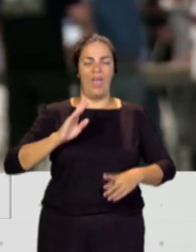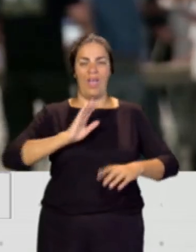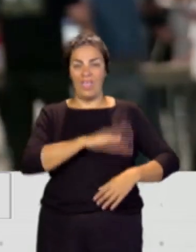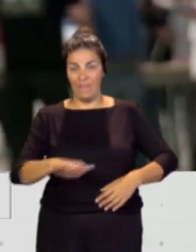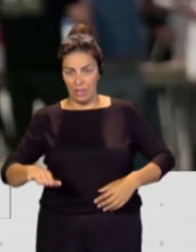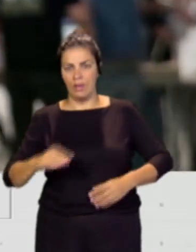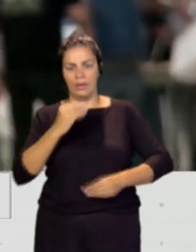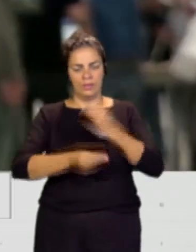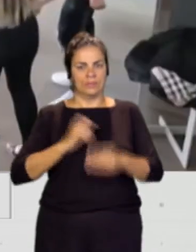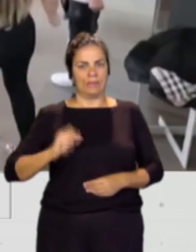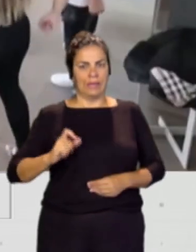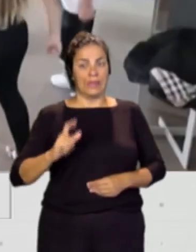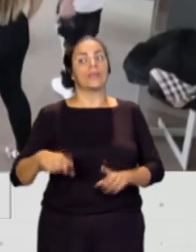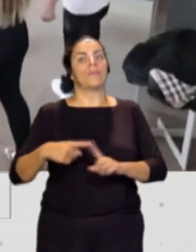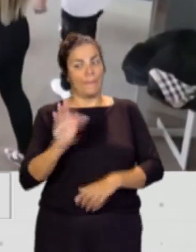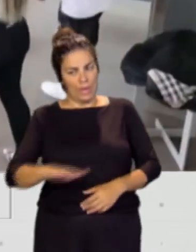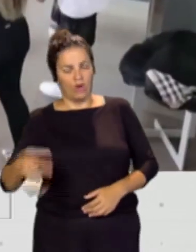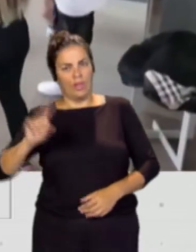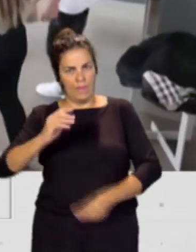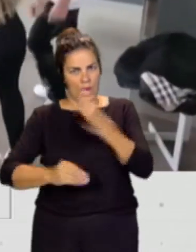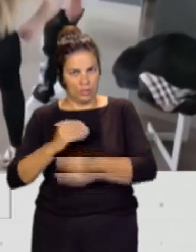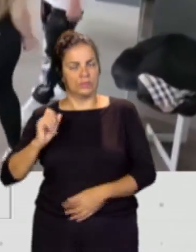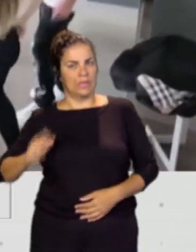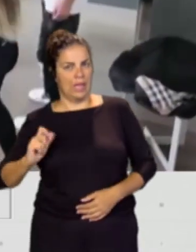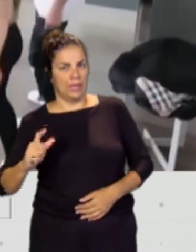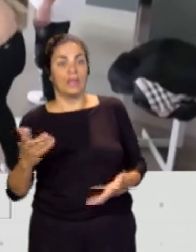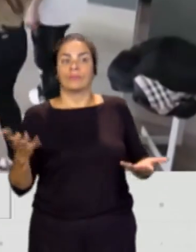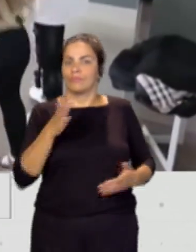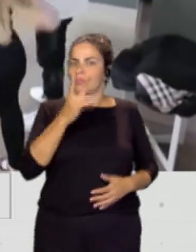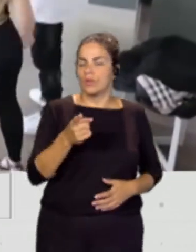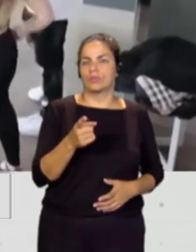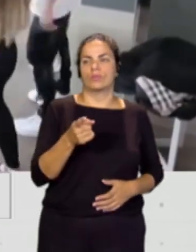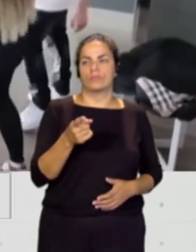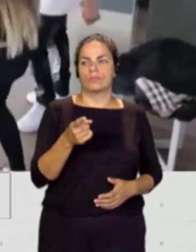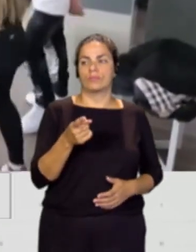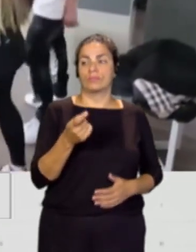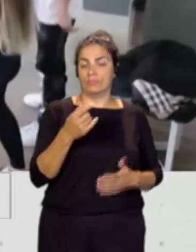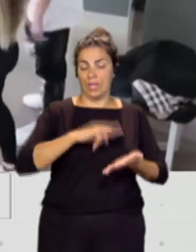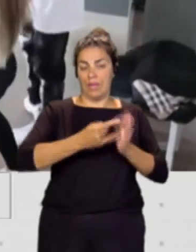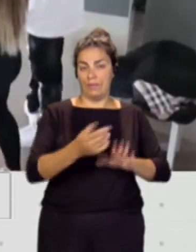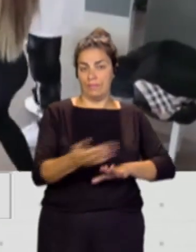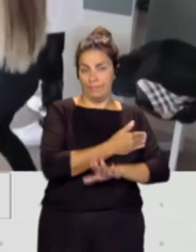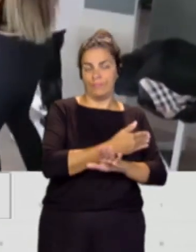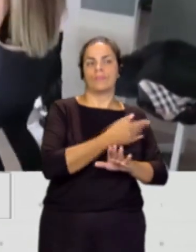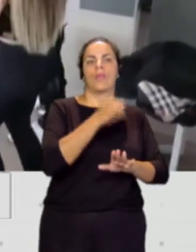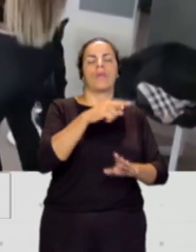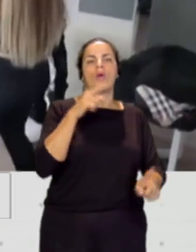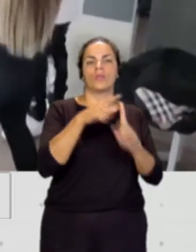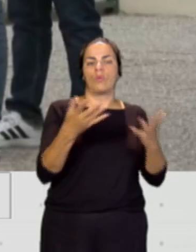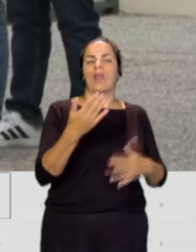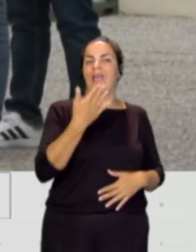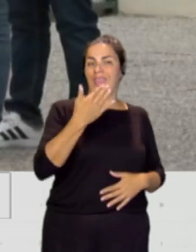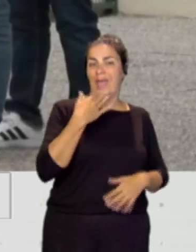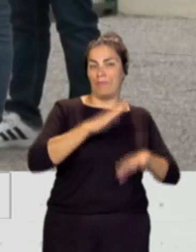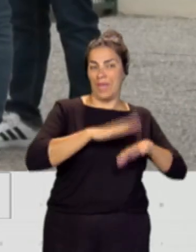los propios menores. Con lo cual, evidentemente, una de las grandes obligaciones que se plantean con este anteproyecto, además de la elevación de la edad para poder